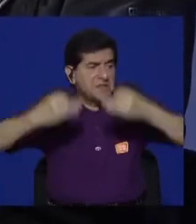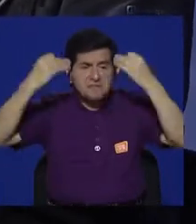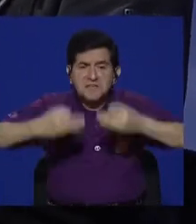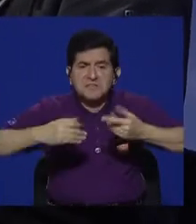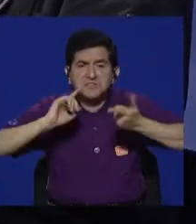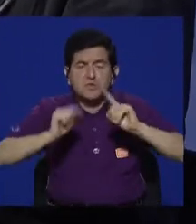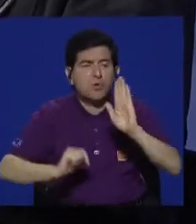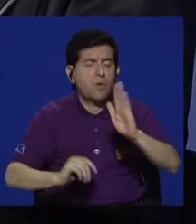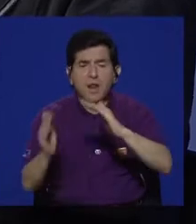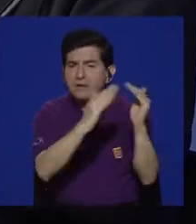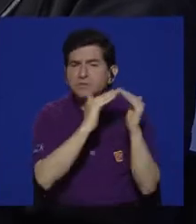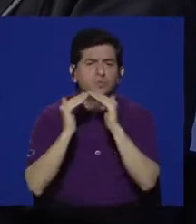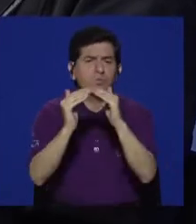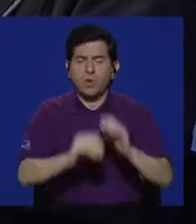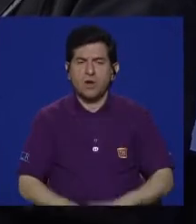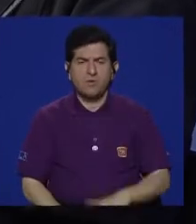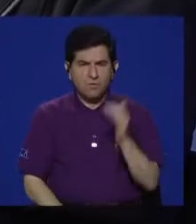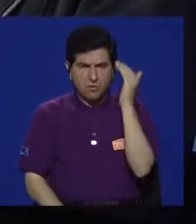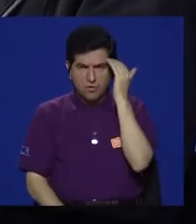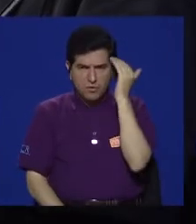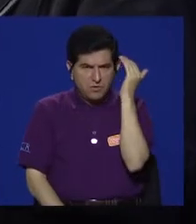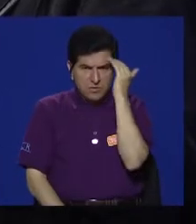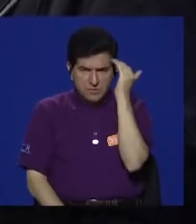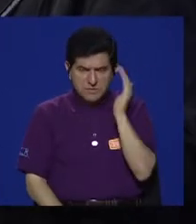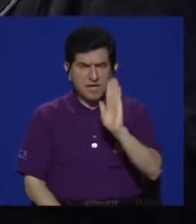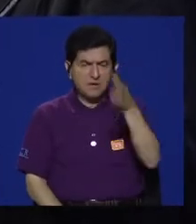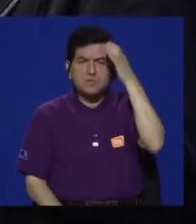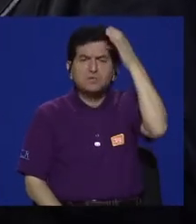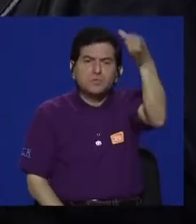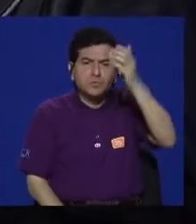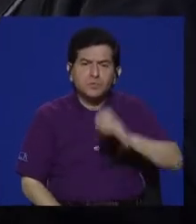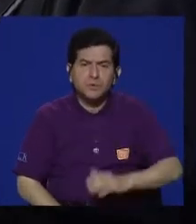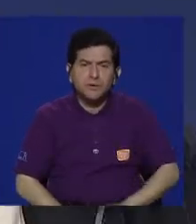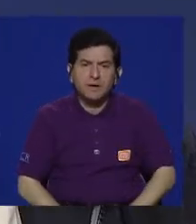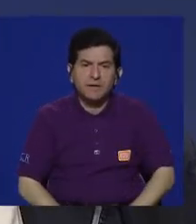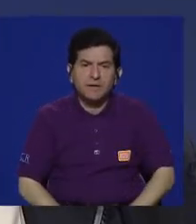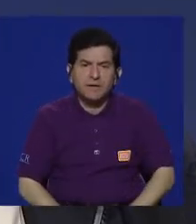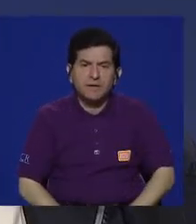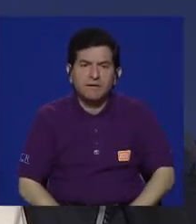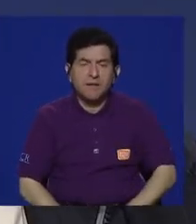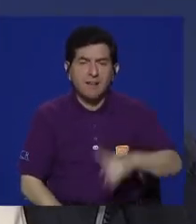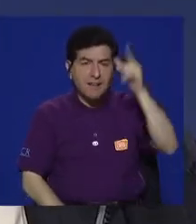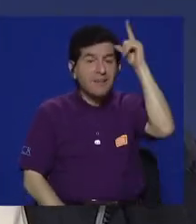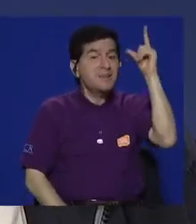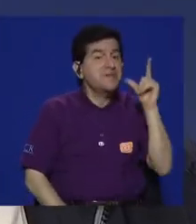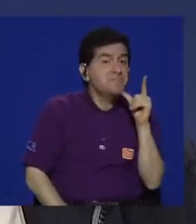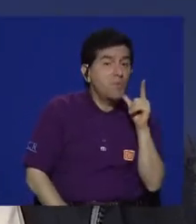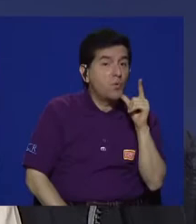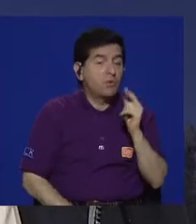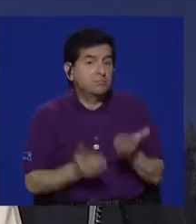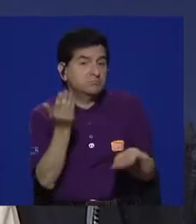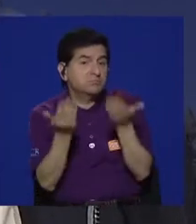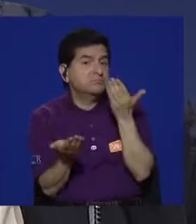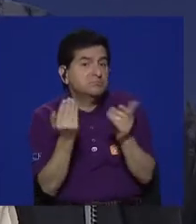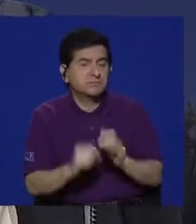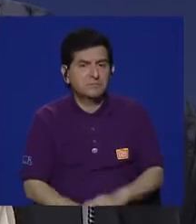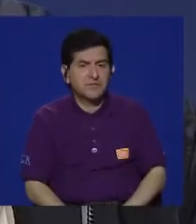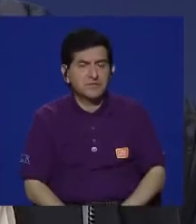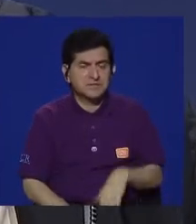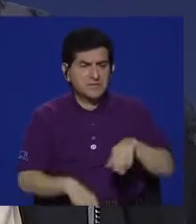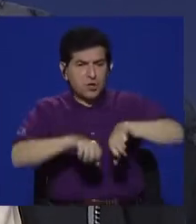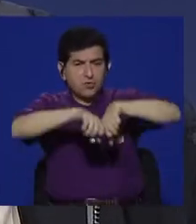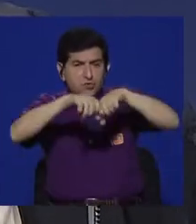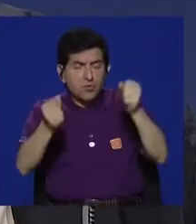sabe qué decisiones están tomando en su pueblo, si no conoce su propia cultura? O lugares como Limón, donde ha habido,